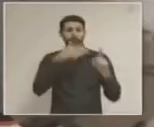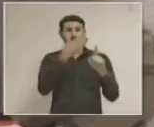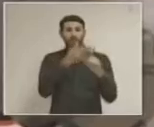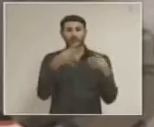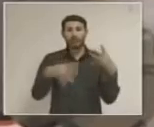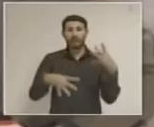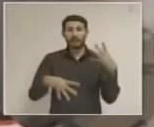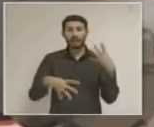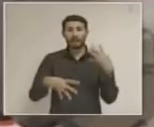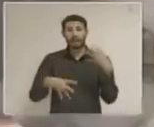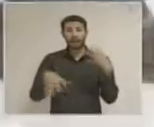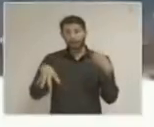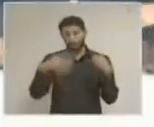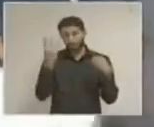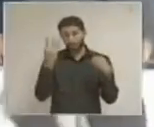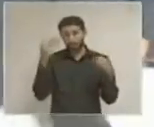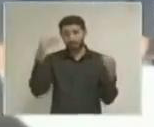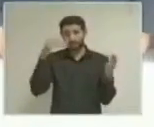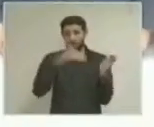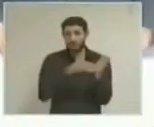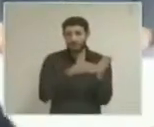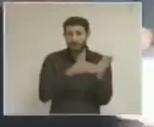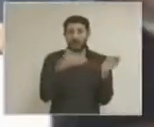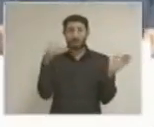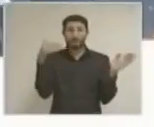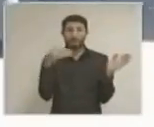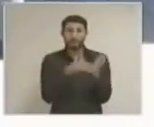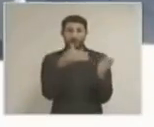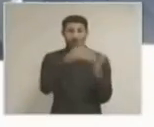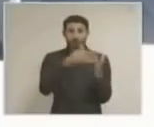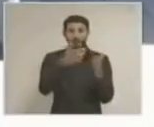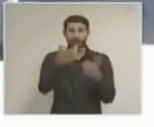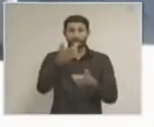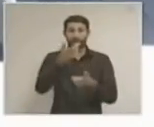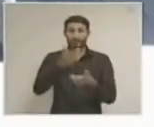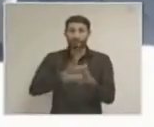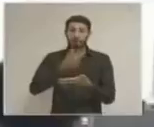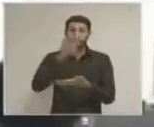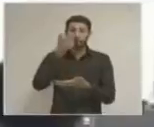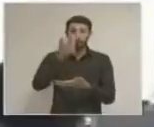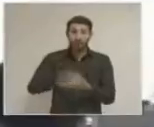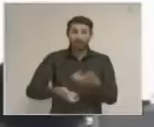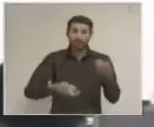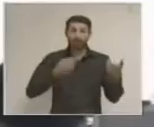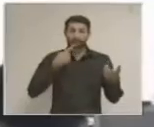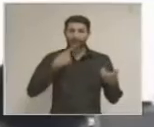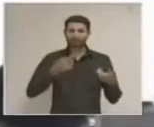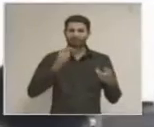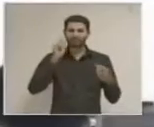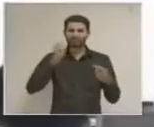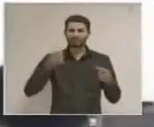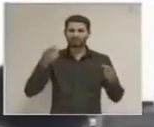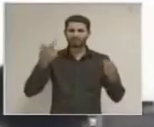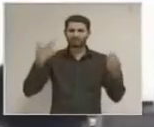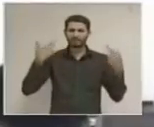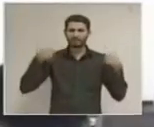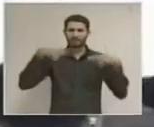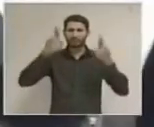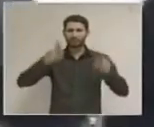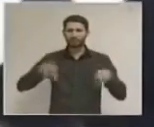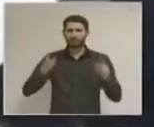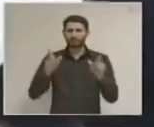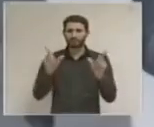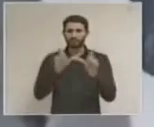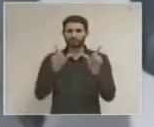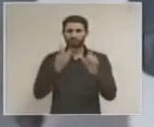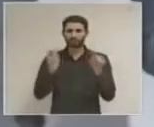14 mil millones de pesos. Alfaro Ramírez entregó los reconocimientos al industrial CEMIC 2019, que este año se dividió en